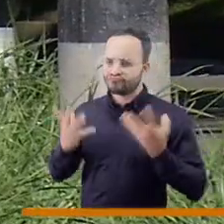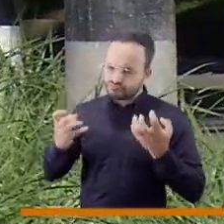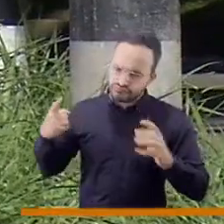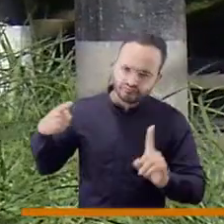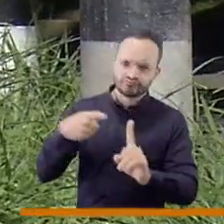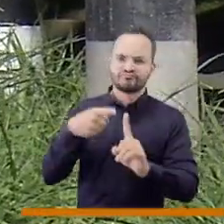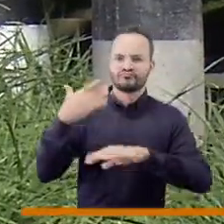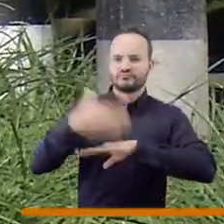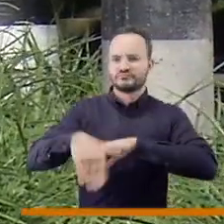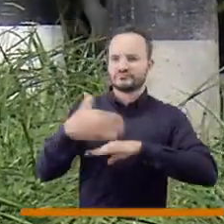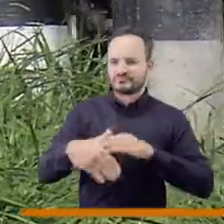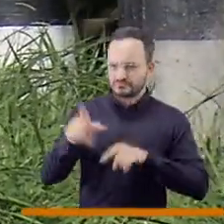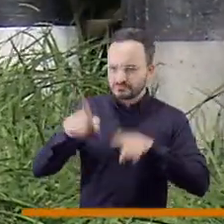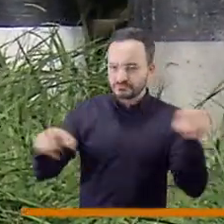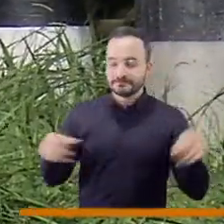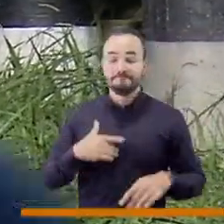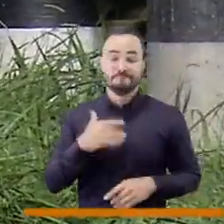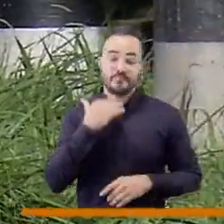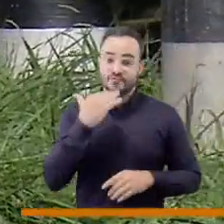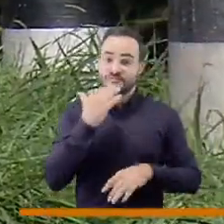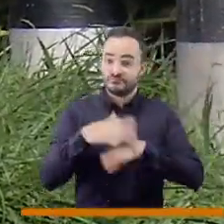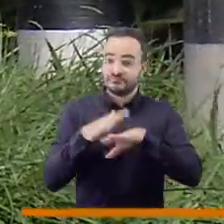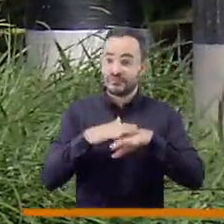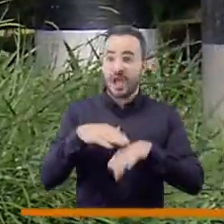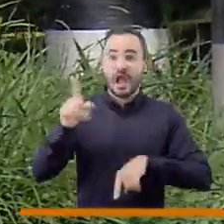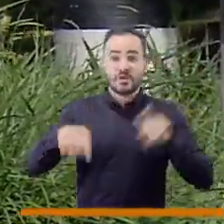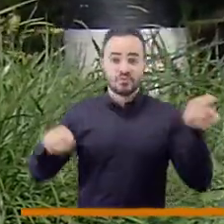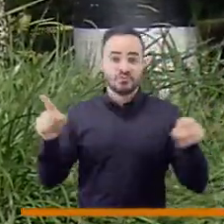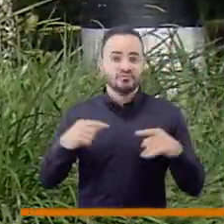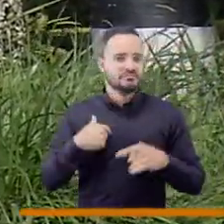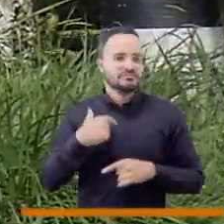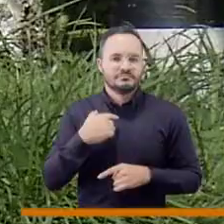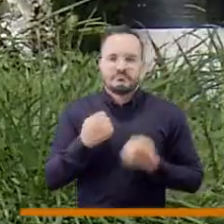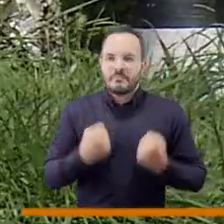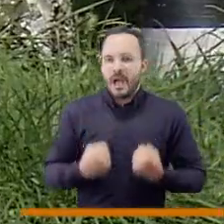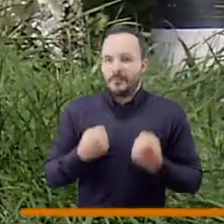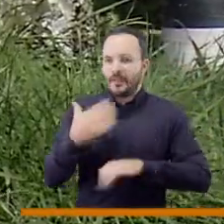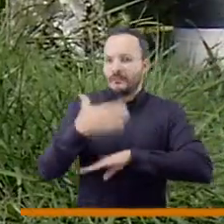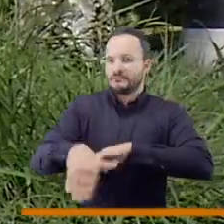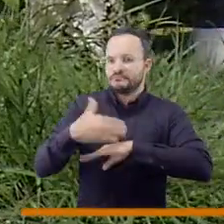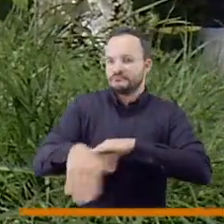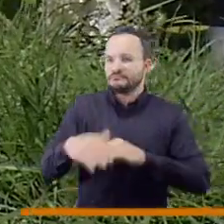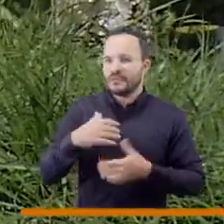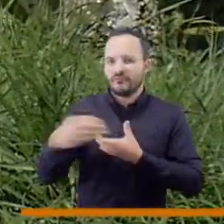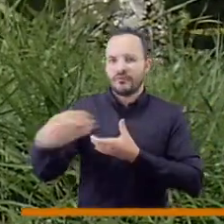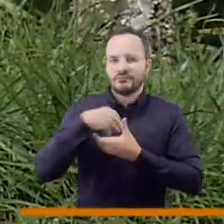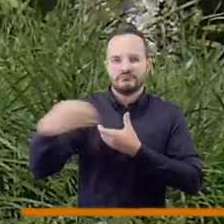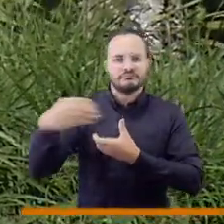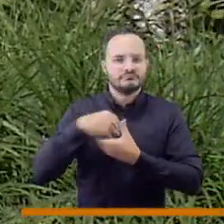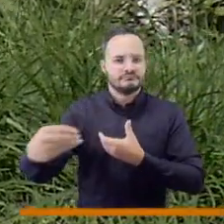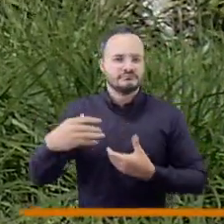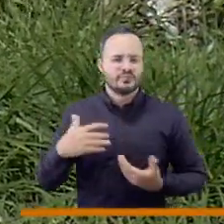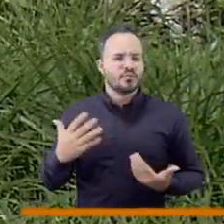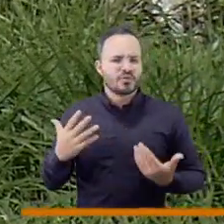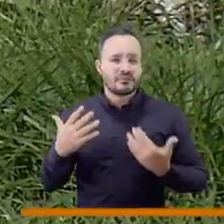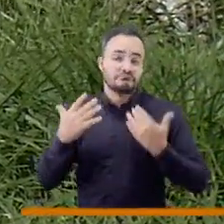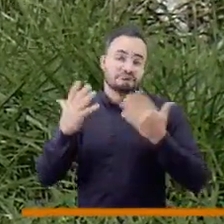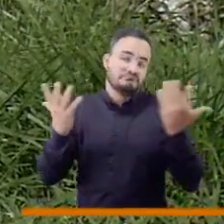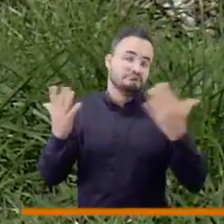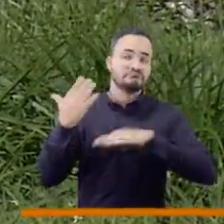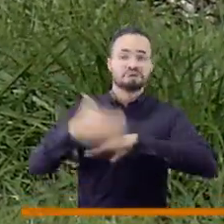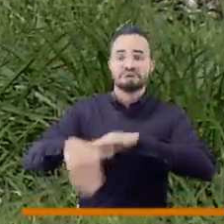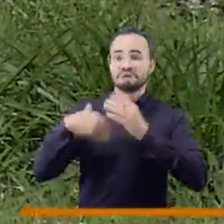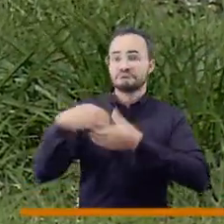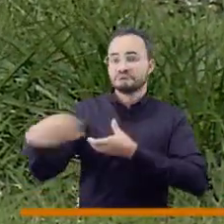circunstancia? Iniciemos con el concejal. Yo creo que hay gente que le gusta la calle y le gusta la calle por muchas cosas,